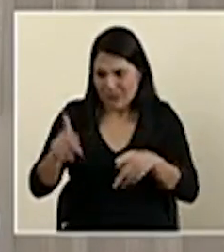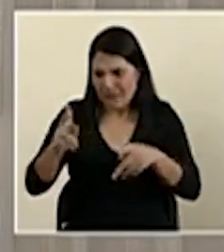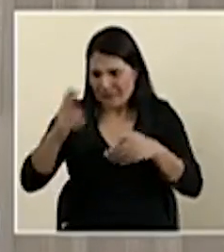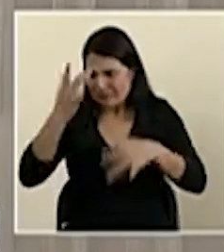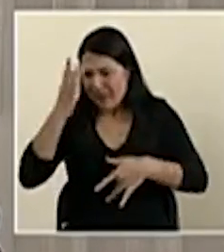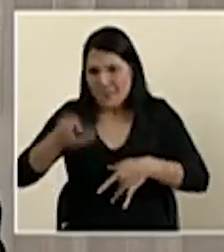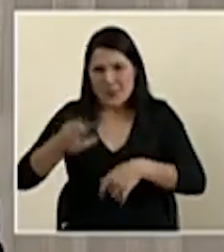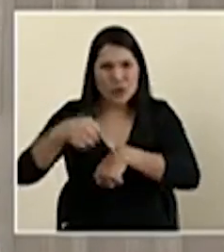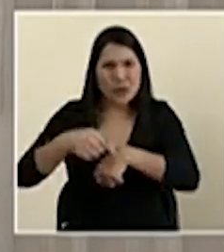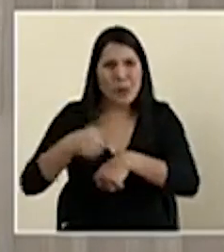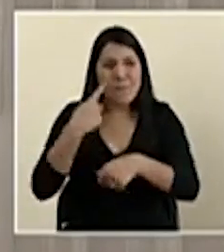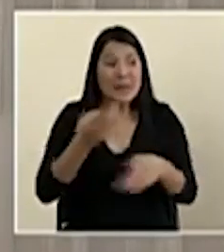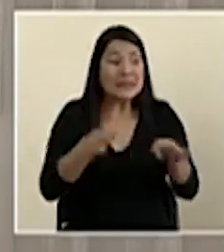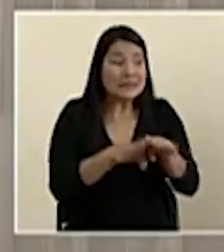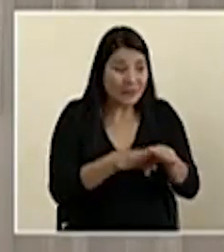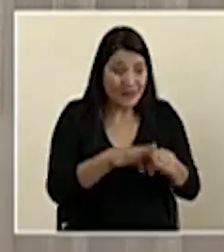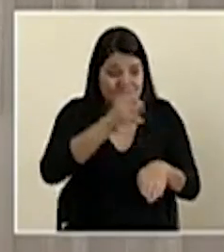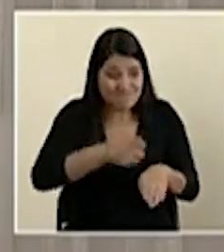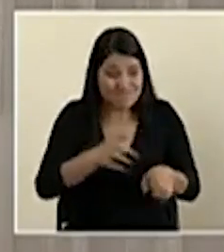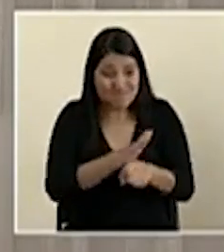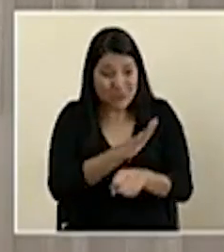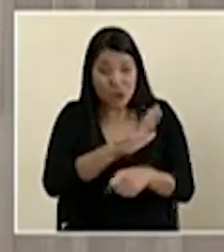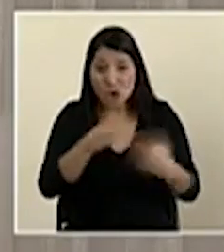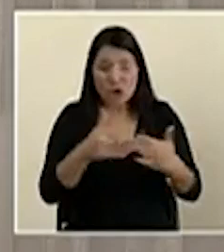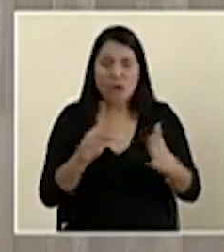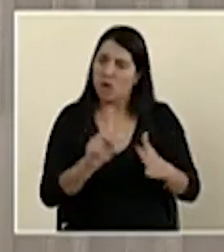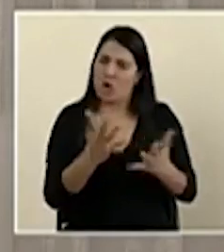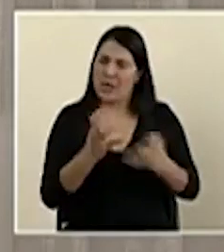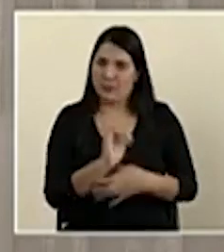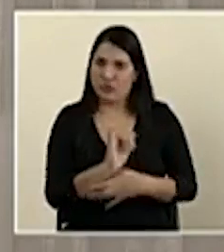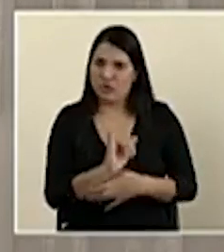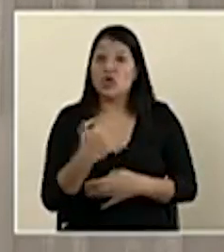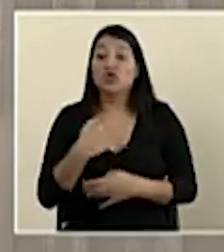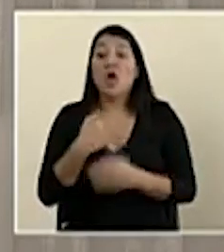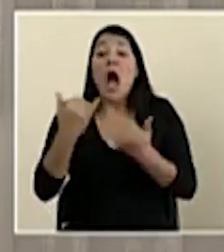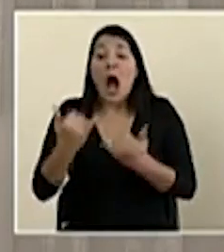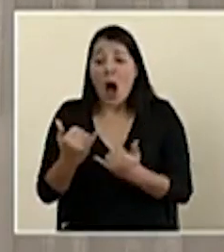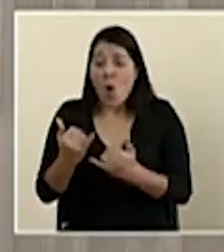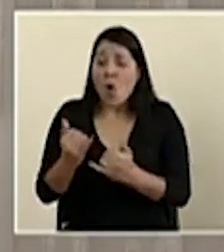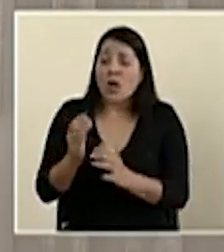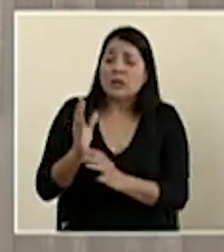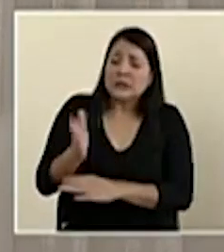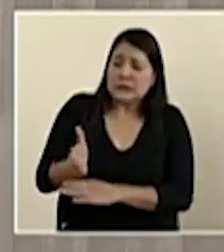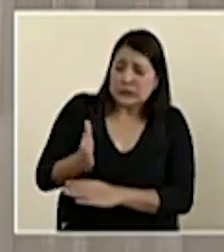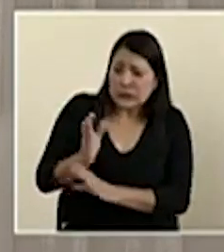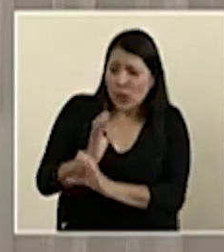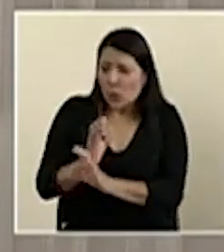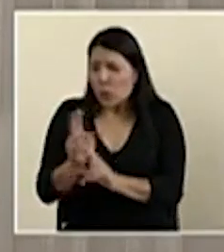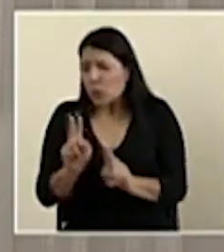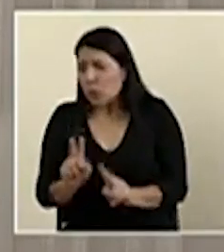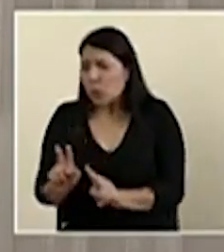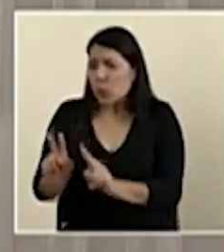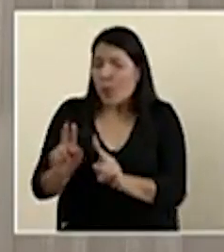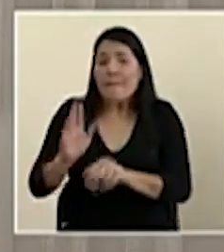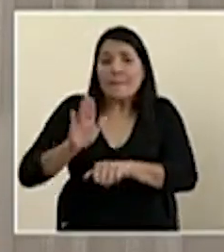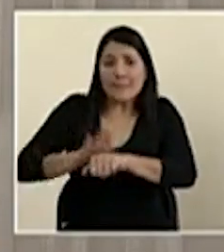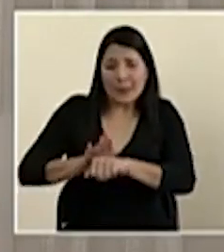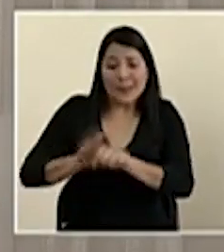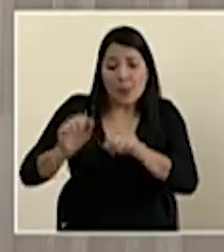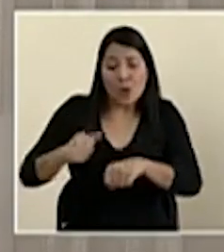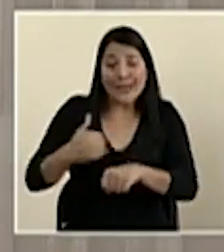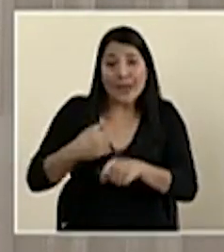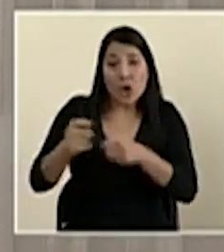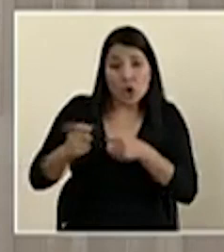cierres mayores y que lo que podemos ahora hacer con buena letra, despacio, viendo cómo se comporta la curva, nos permita justamente